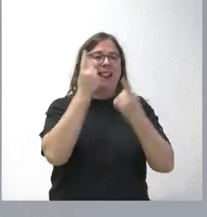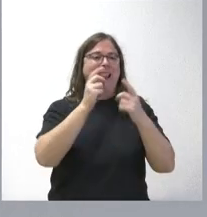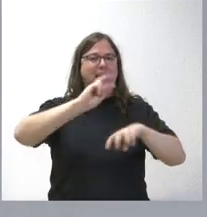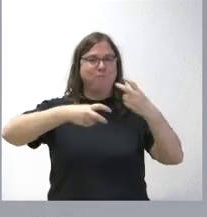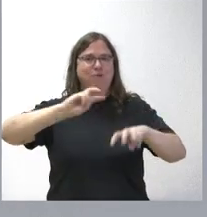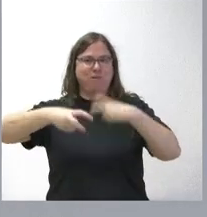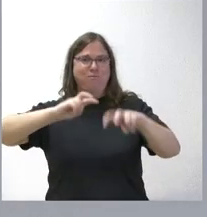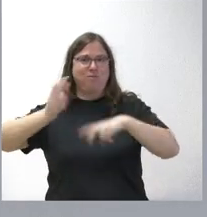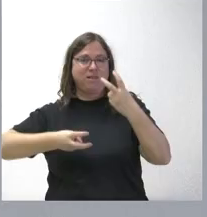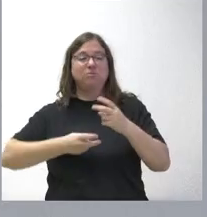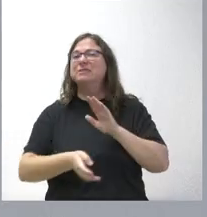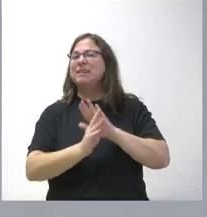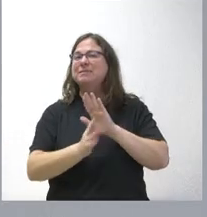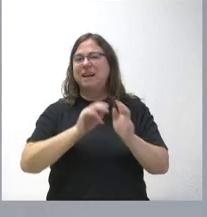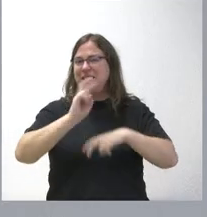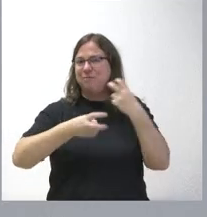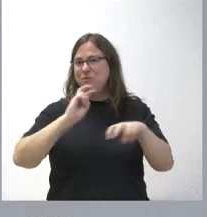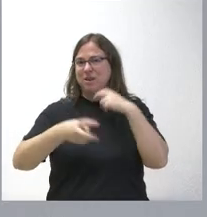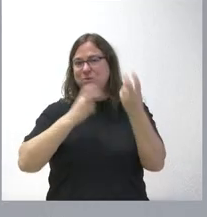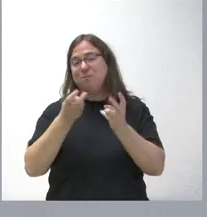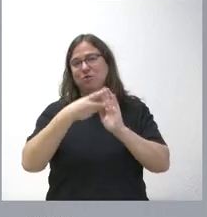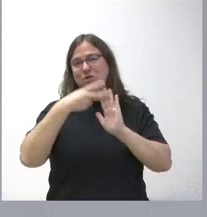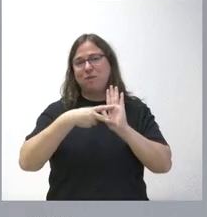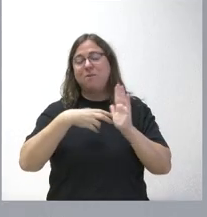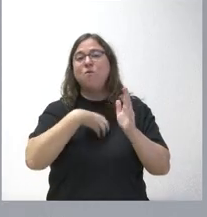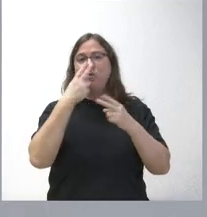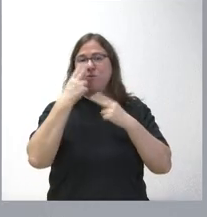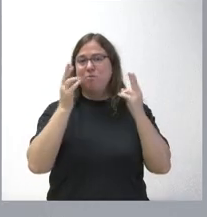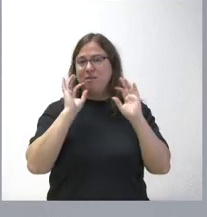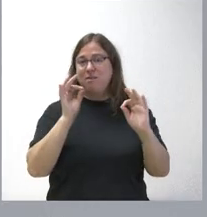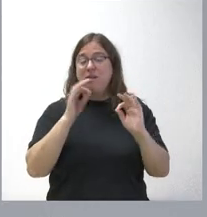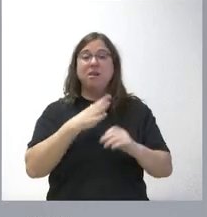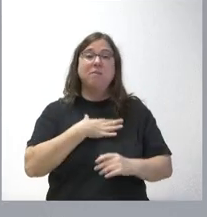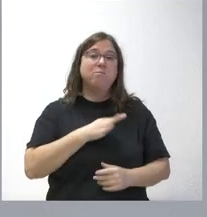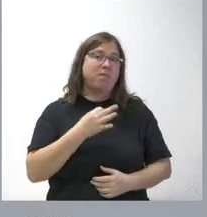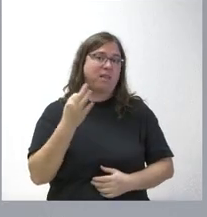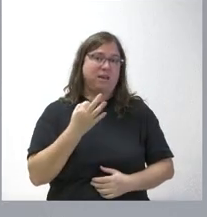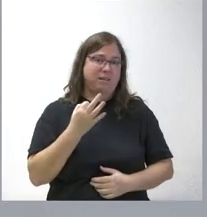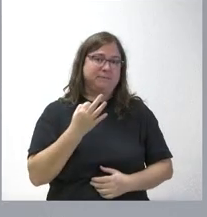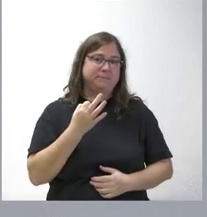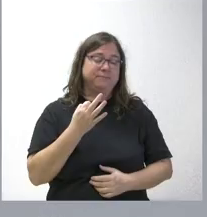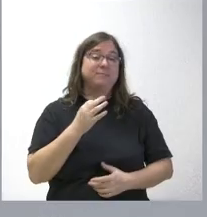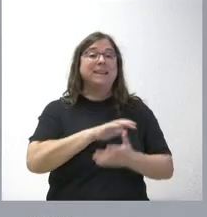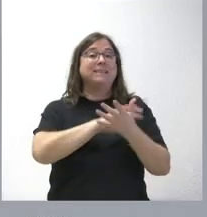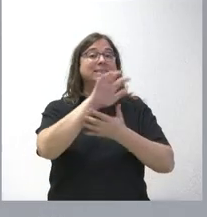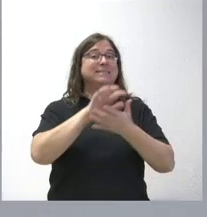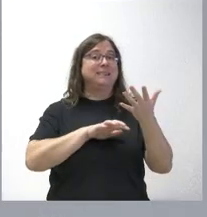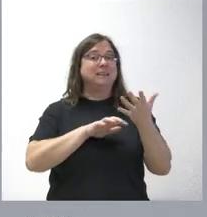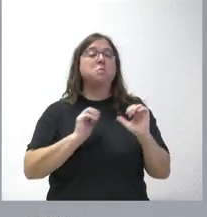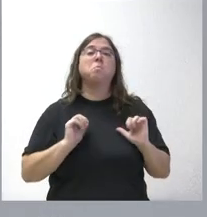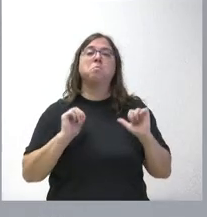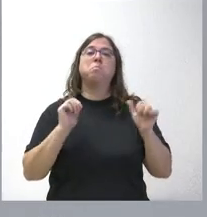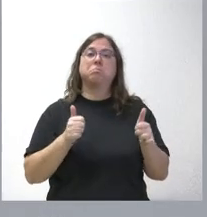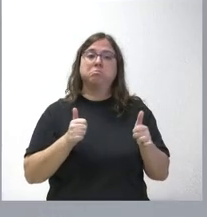pero muy continuos, de tal manera que puede ocurrir que un texto que se maneje inicialmente